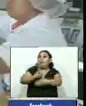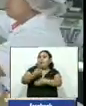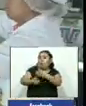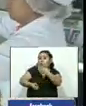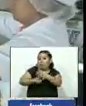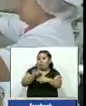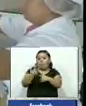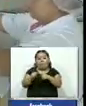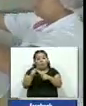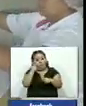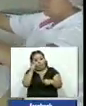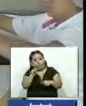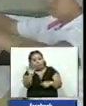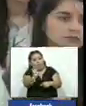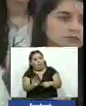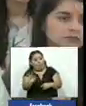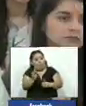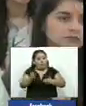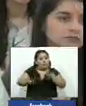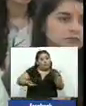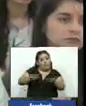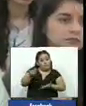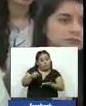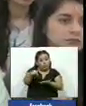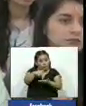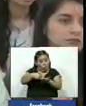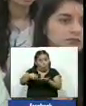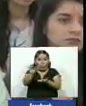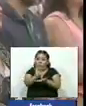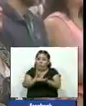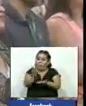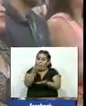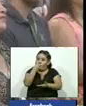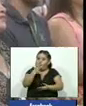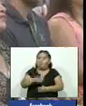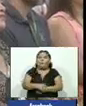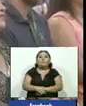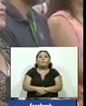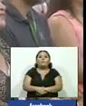vista la calidad en el servicio y calidad de los productos que ofrecen